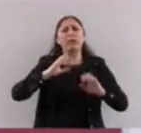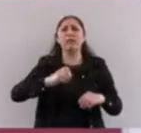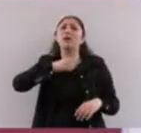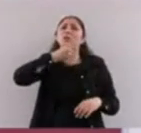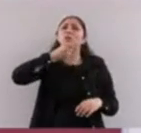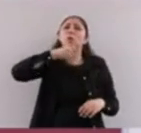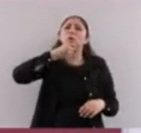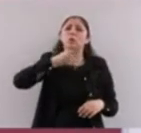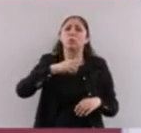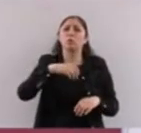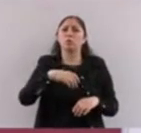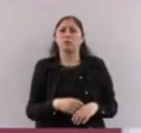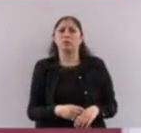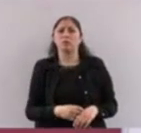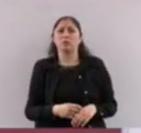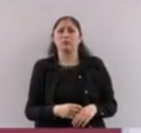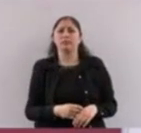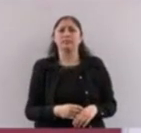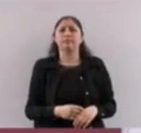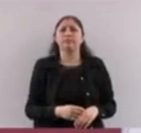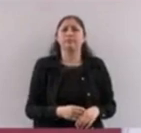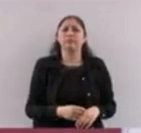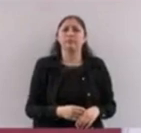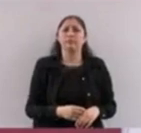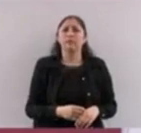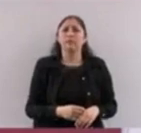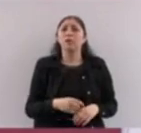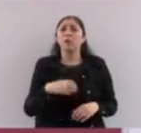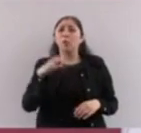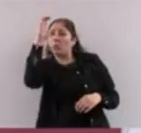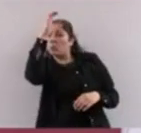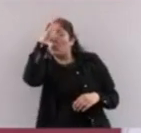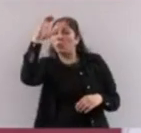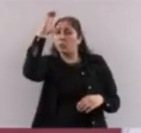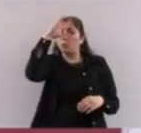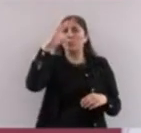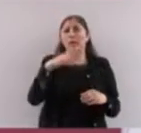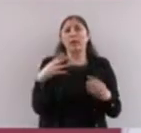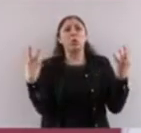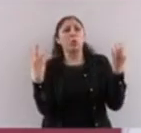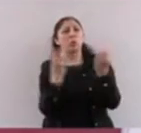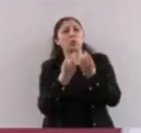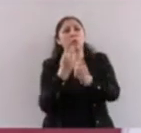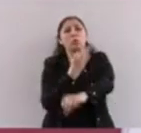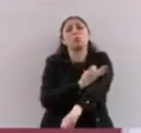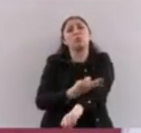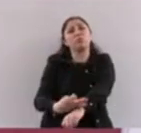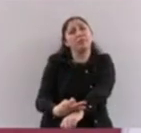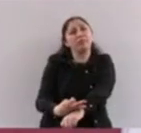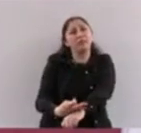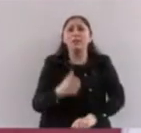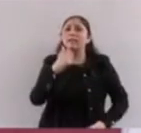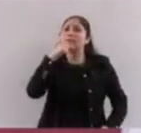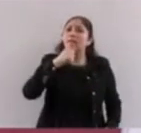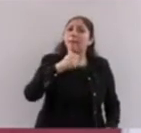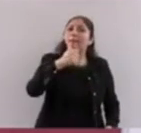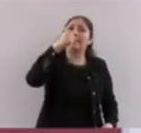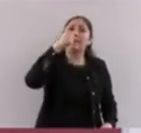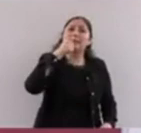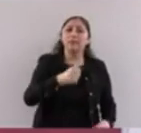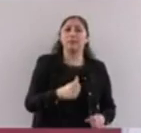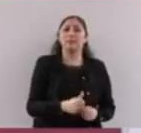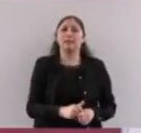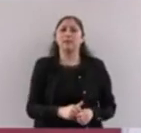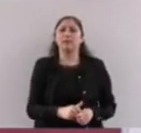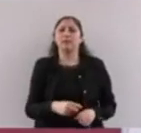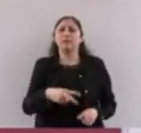cultura tan maravillosa que se basa en estar juntos como familia. Y siempre que es